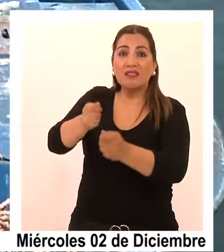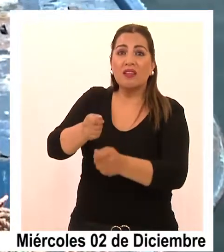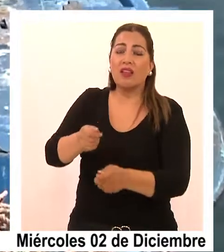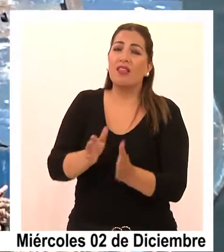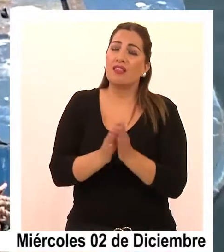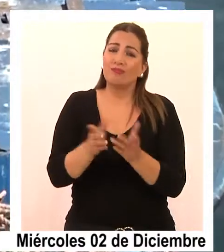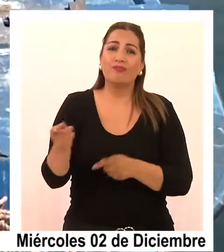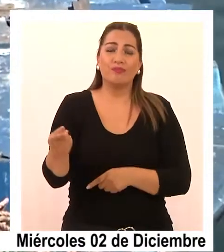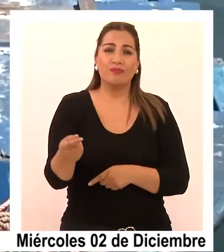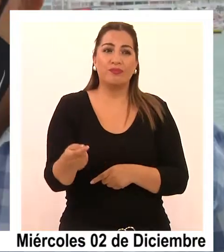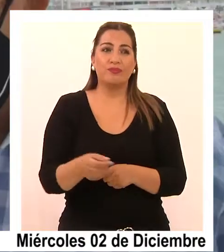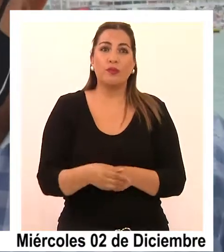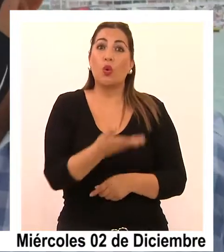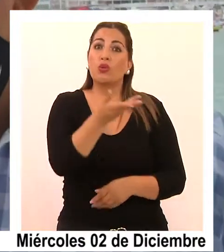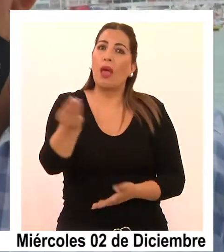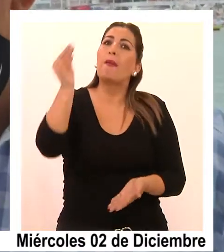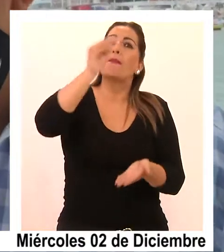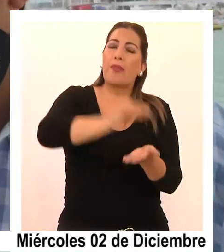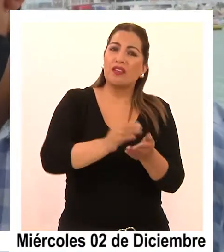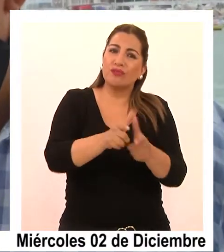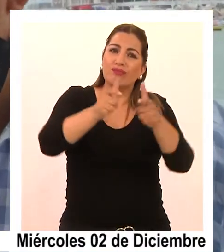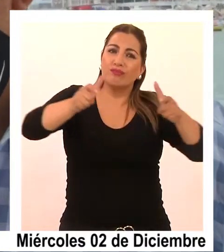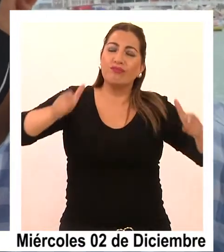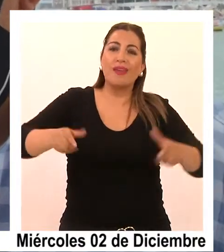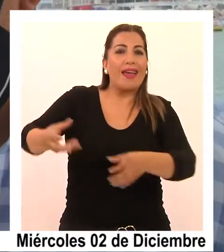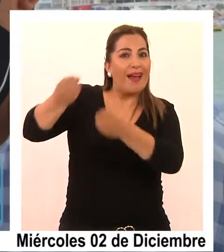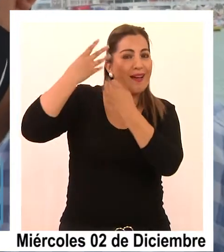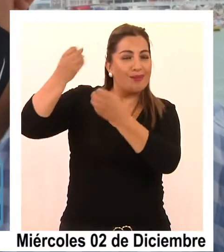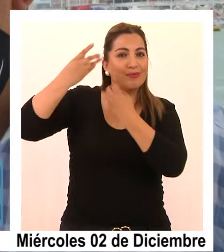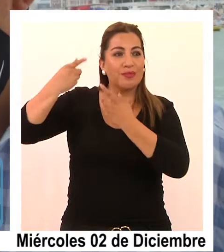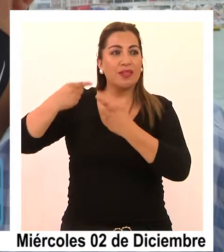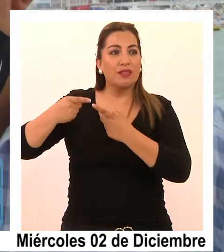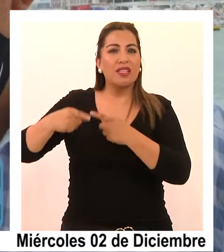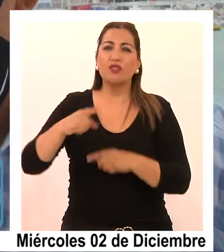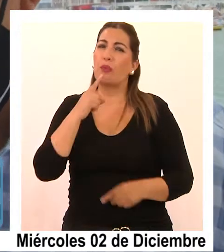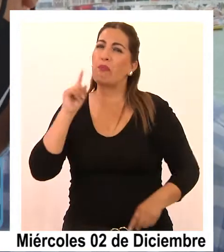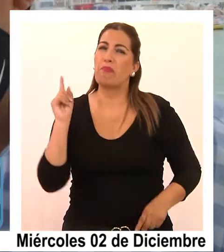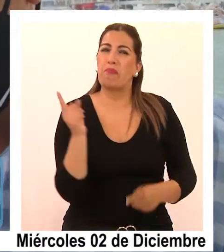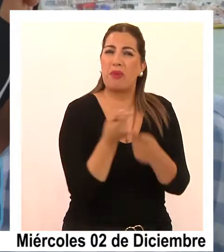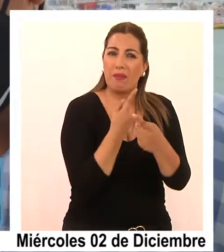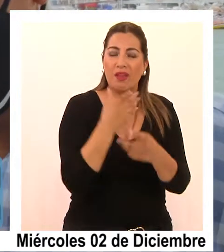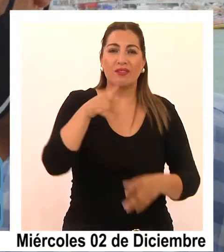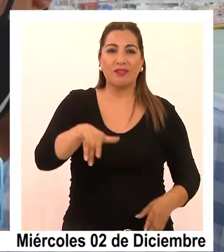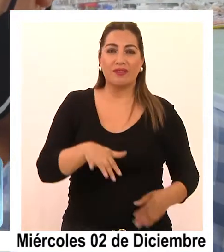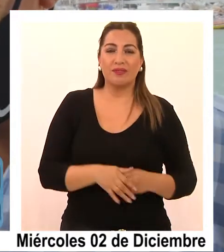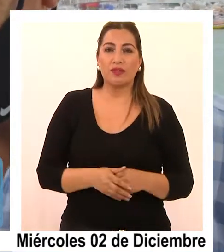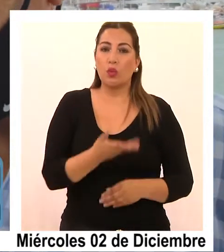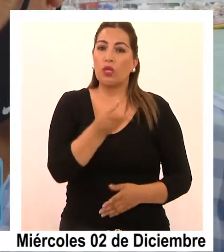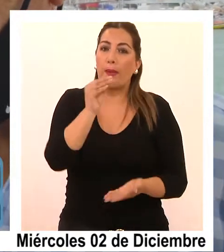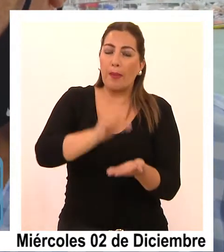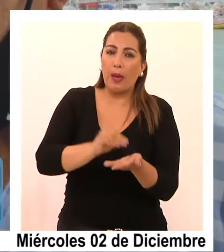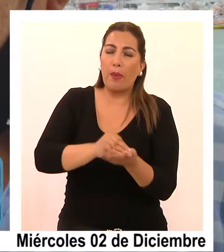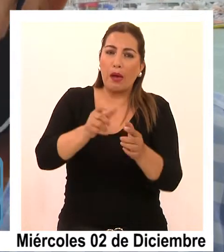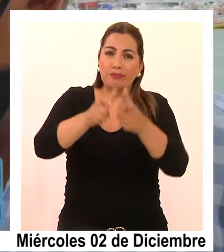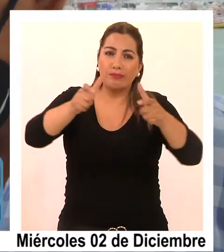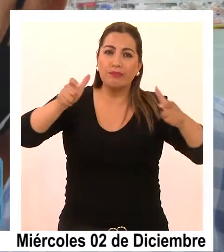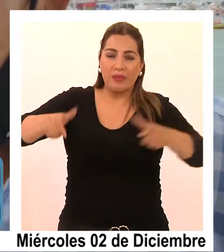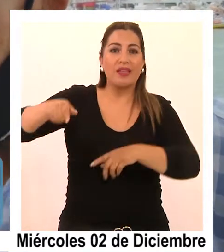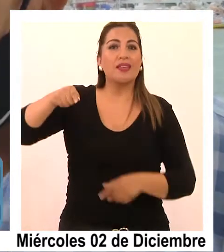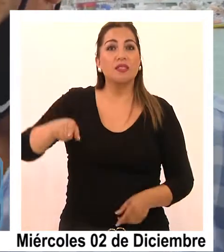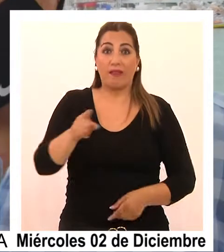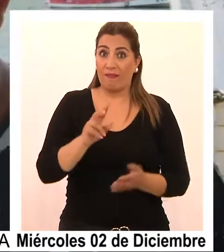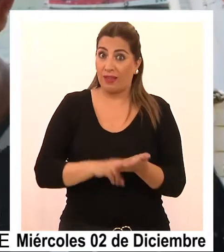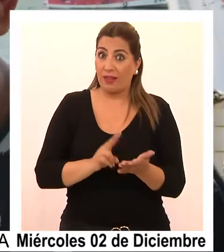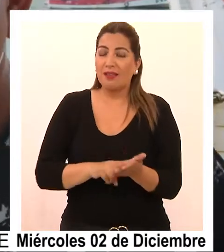involucrarse. Tienen que sumarse, tienen que sumarse, el aprendizaje es lo principal en esto. Tienen que sumarse porque realmente es